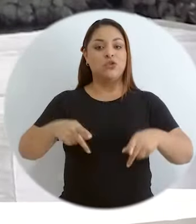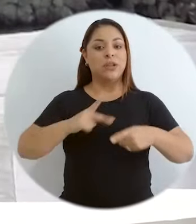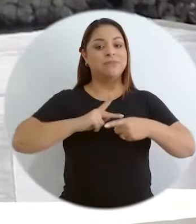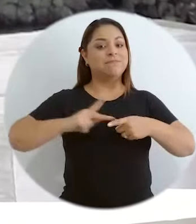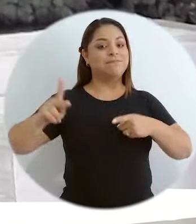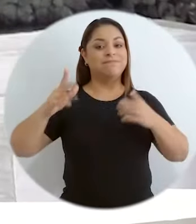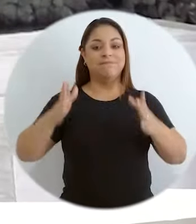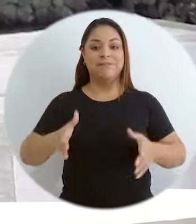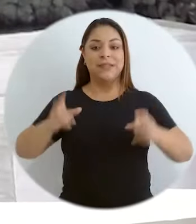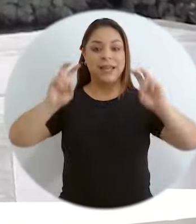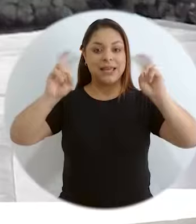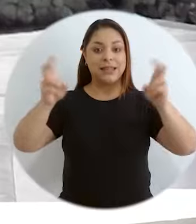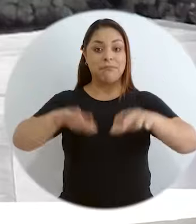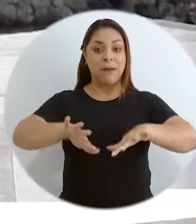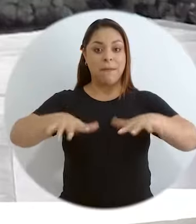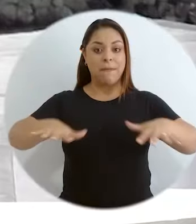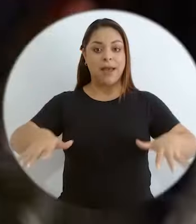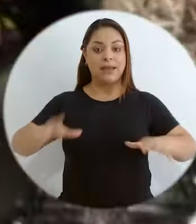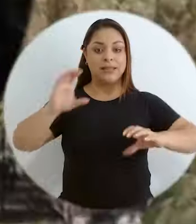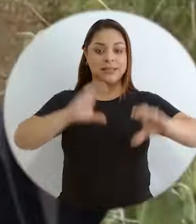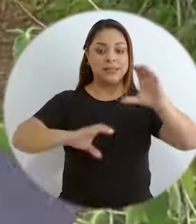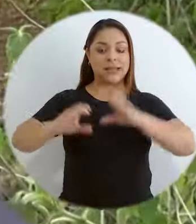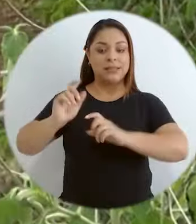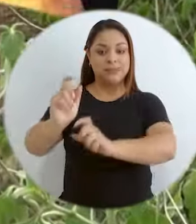relacionados con mar y ciencias pesqueras.